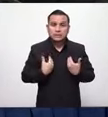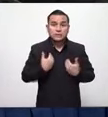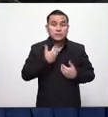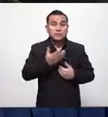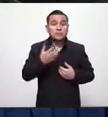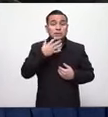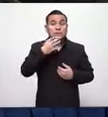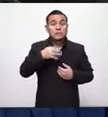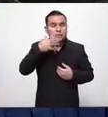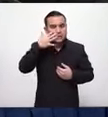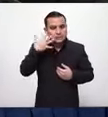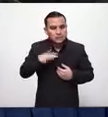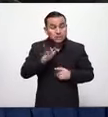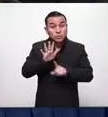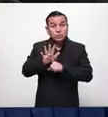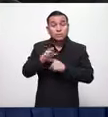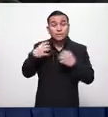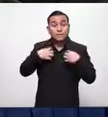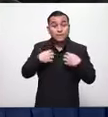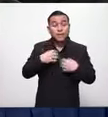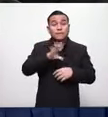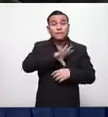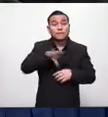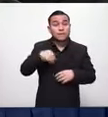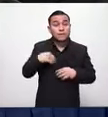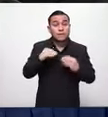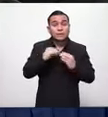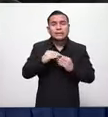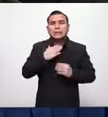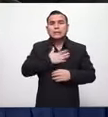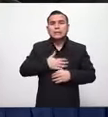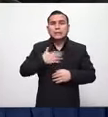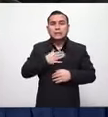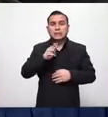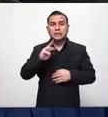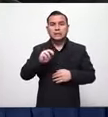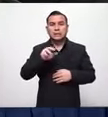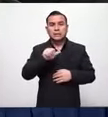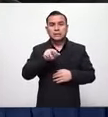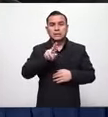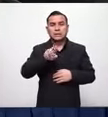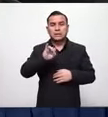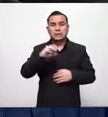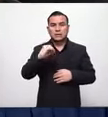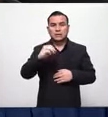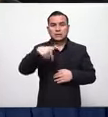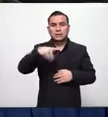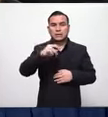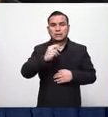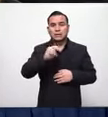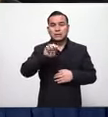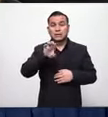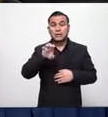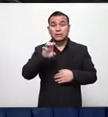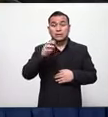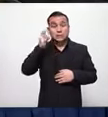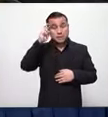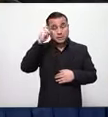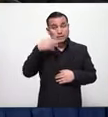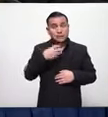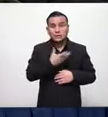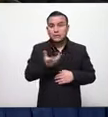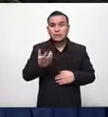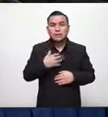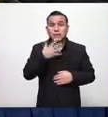poniendo en riesgo su vida y las de sus familias lamento que Mario Ponce y sus asociados no les hayan querido escuchar